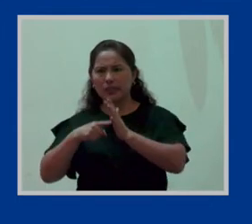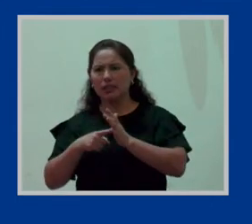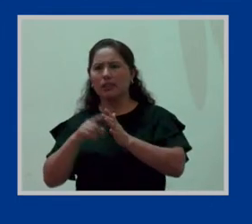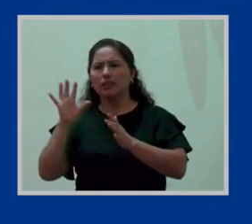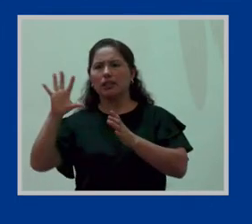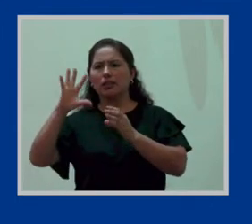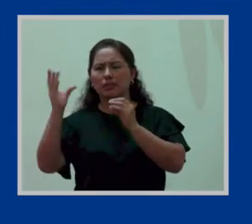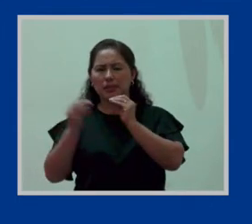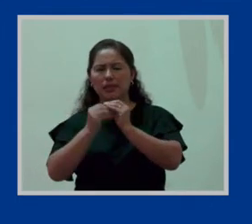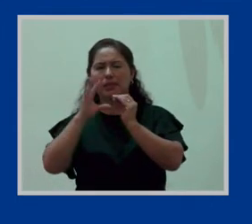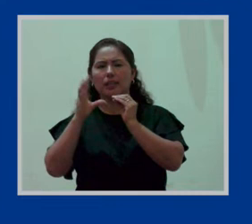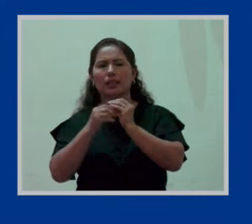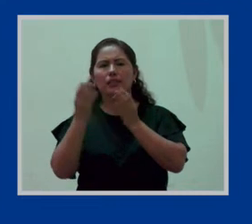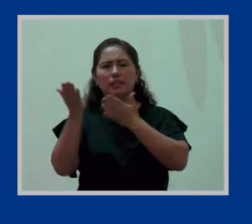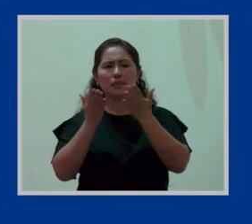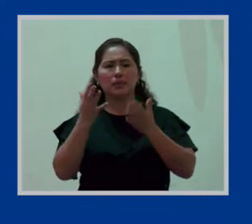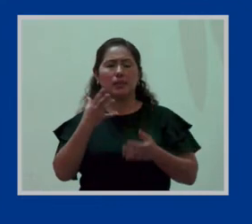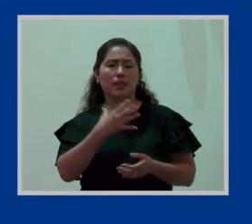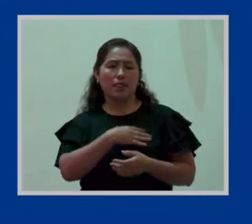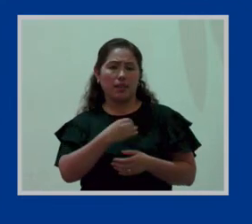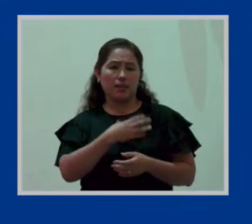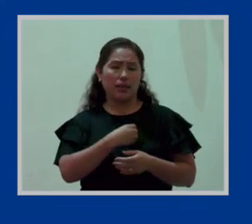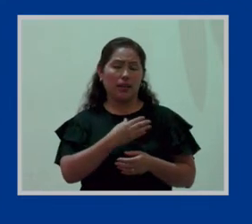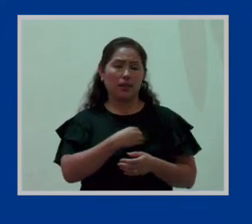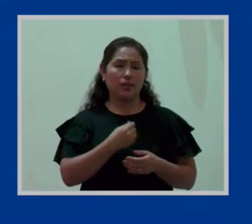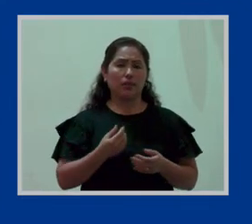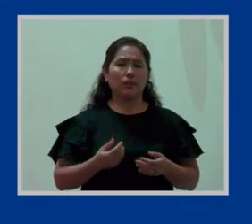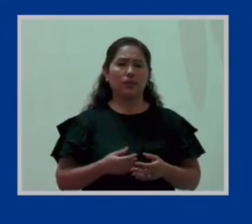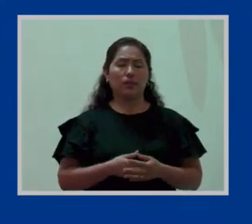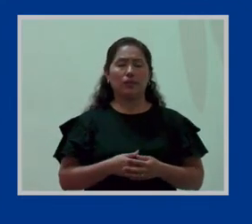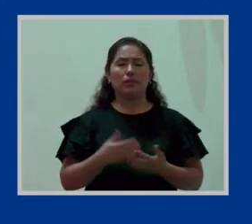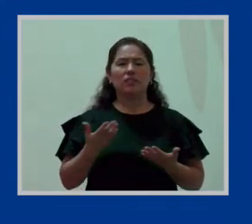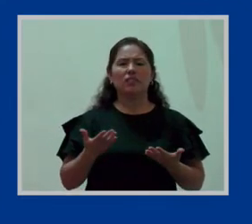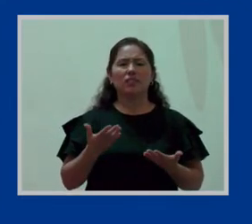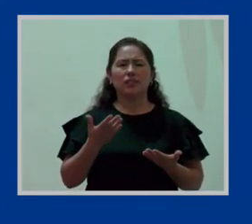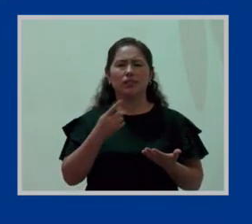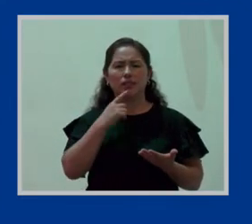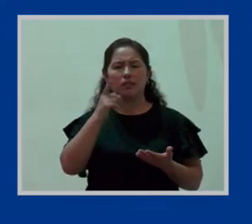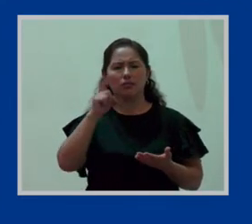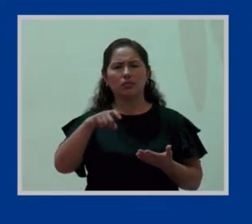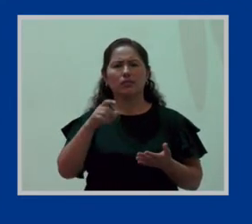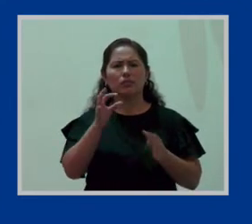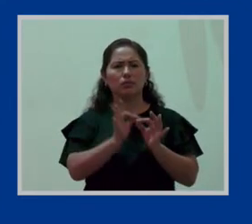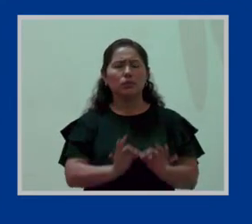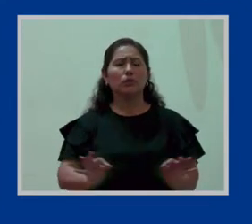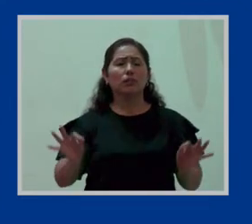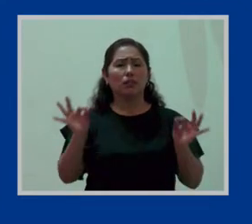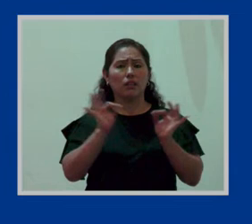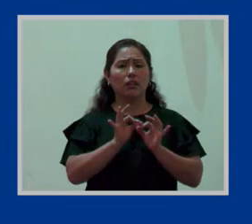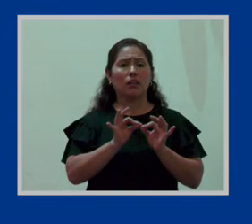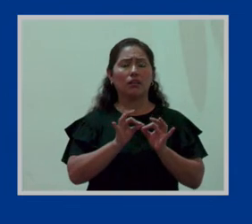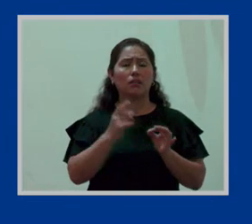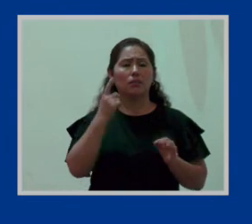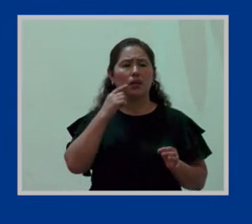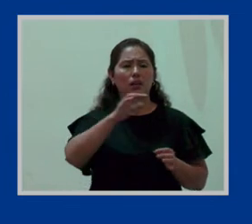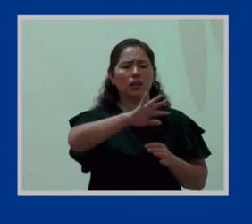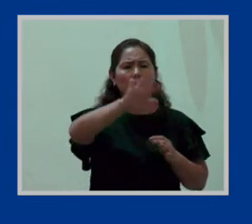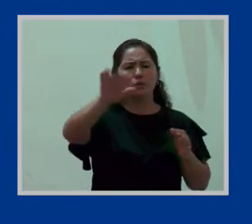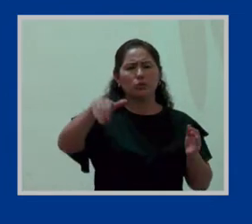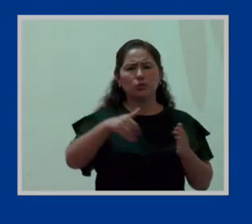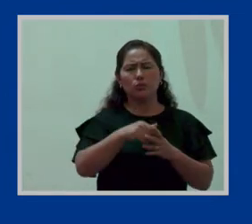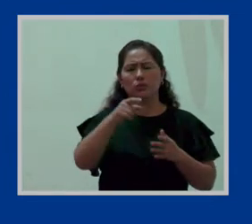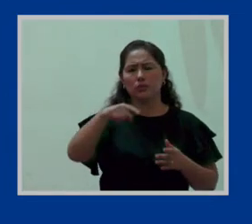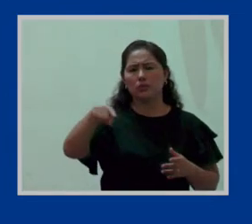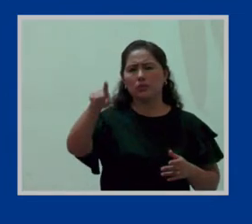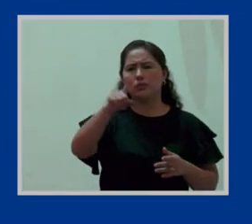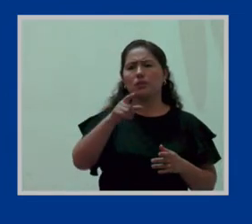implementar el servicio de lactario, como muy bien se ha señalado, es fundamentalmente para todos aquellos centros de trabajo